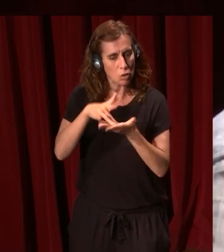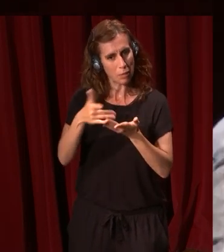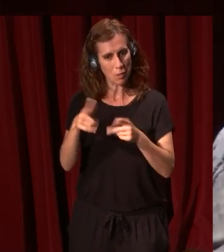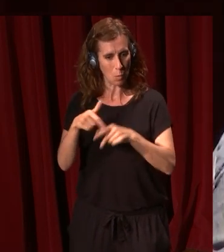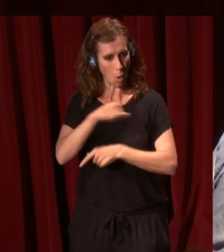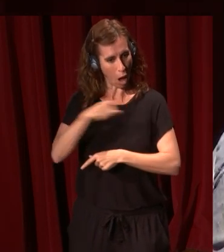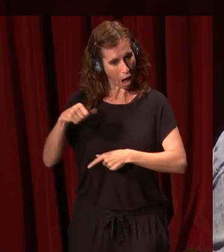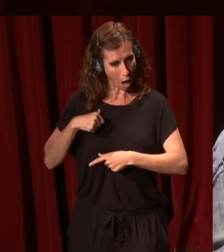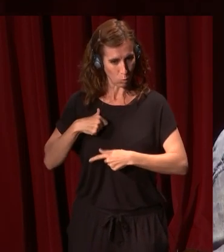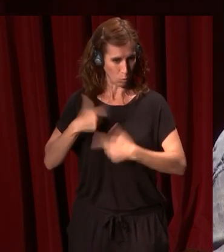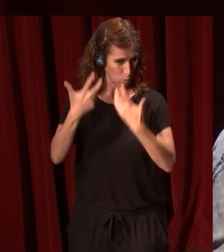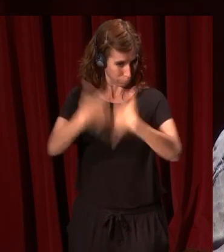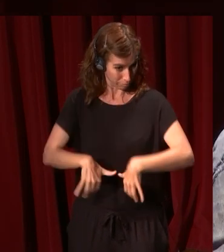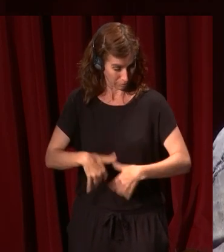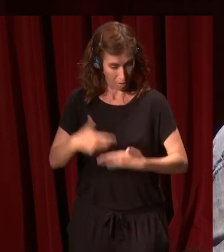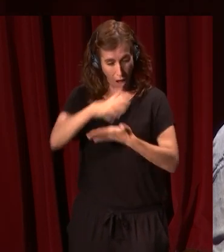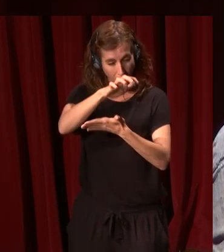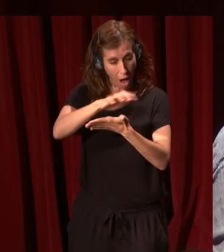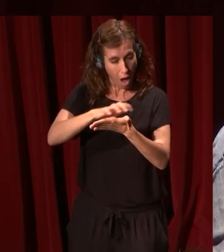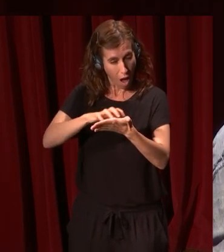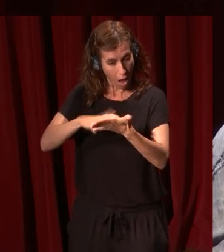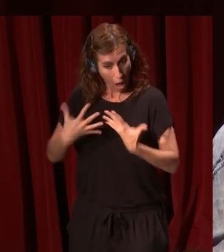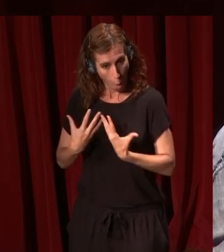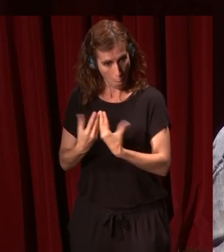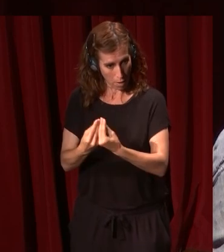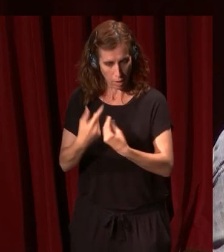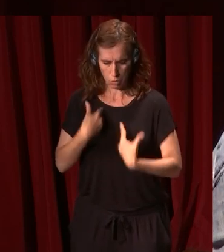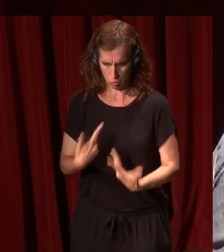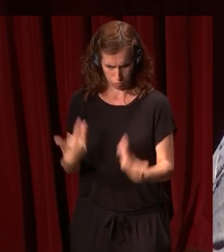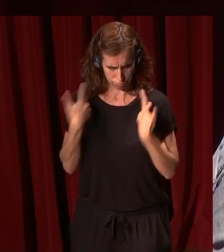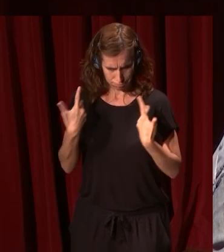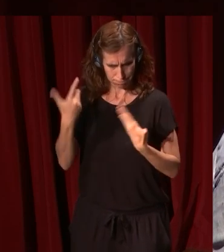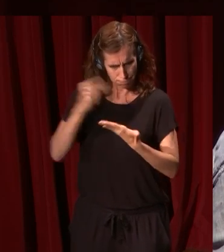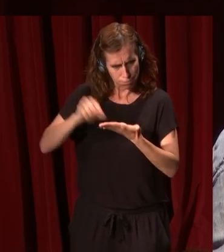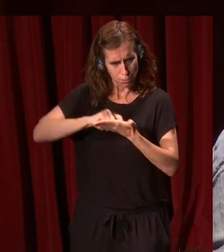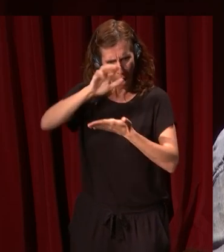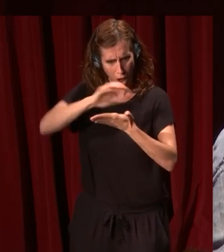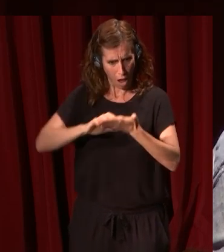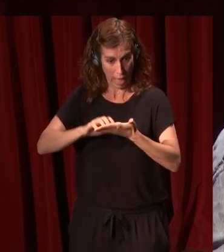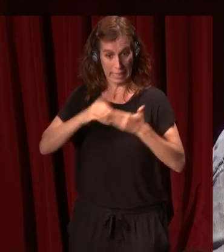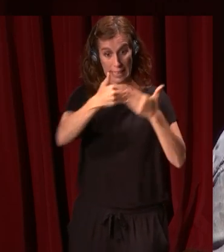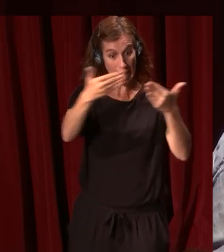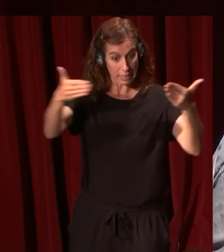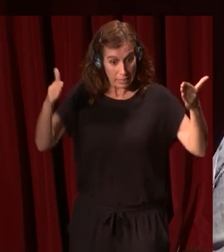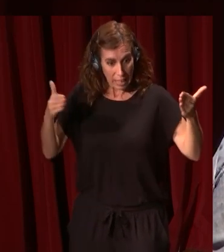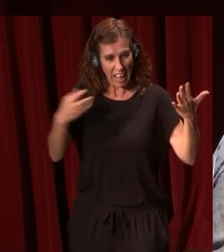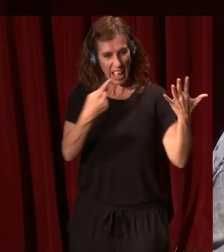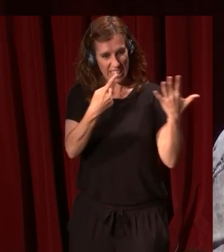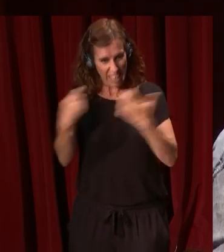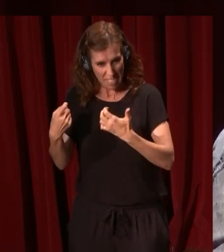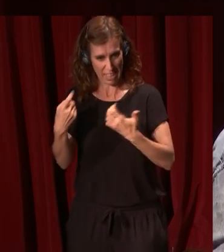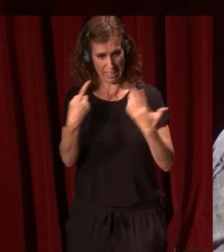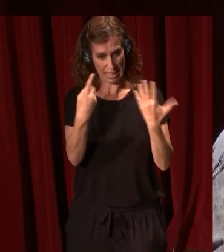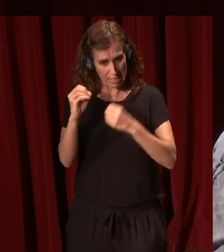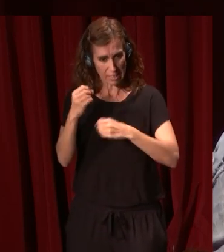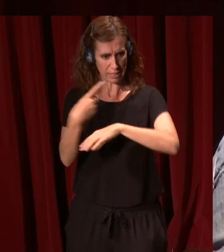muchísimo texto que la acompaña. Yo he calculado que me he dedicado a escribir los textos que veréis en las salas unas 160 horas, calculé